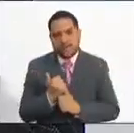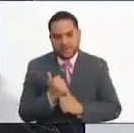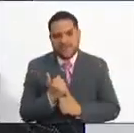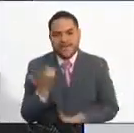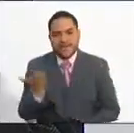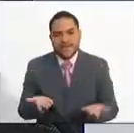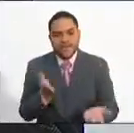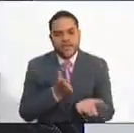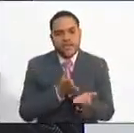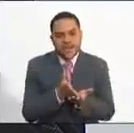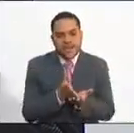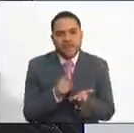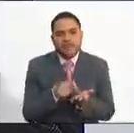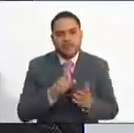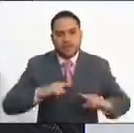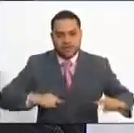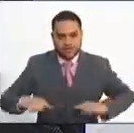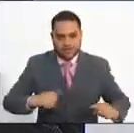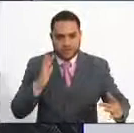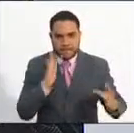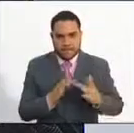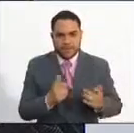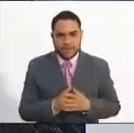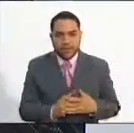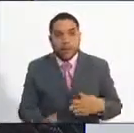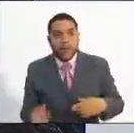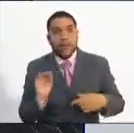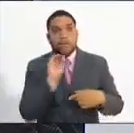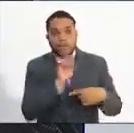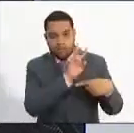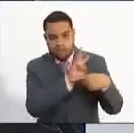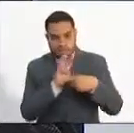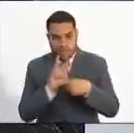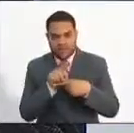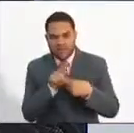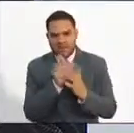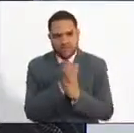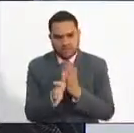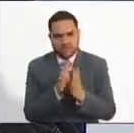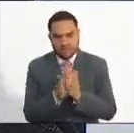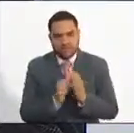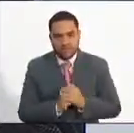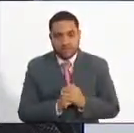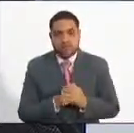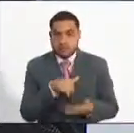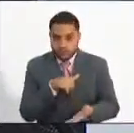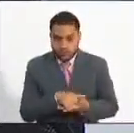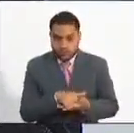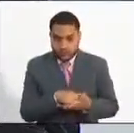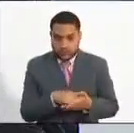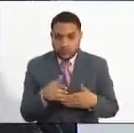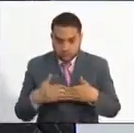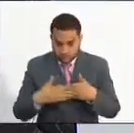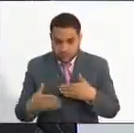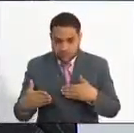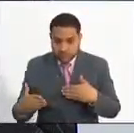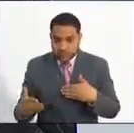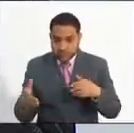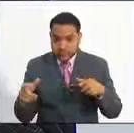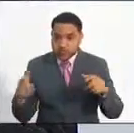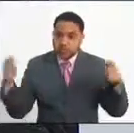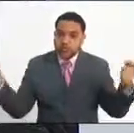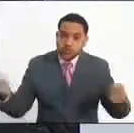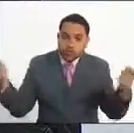carrera administrativa, y esta es la información que se carga en la página web, y es a partir de ella que se adelanta claramente el concurso